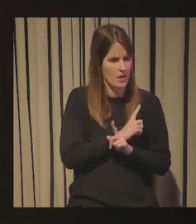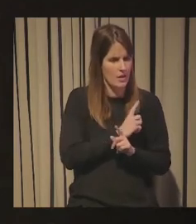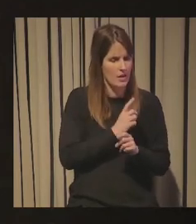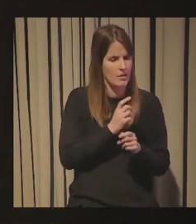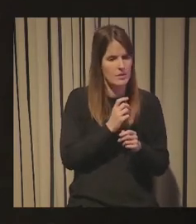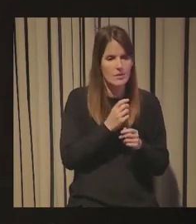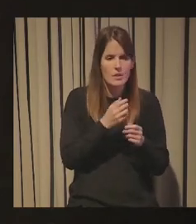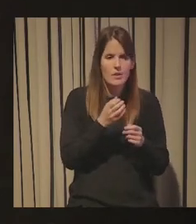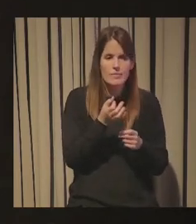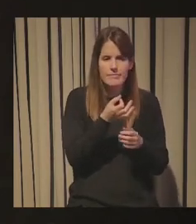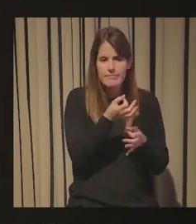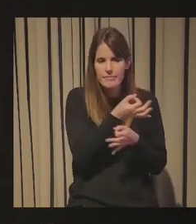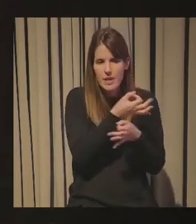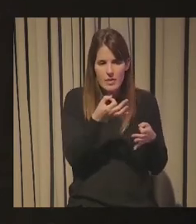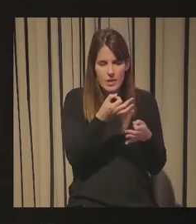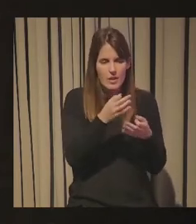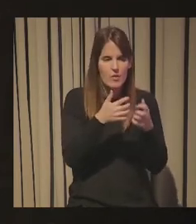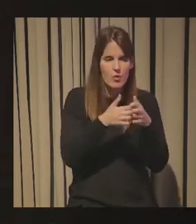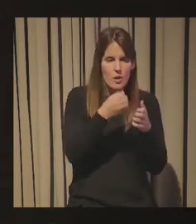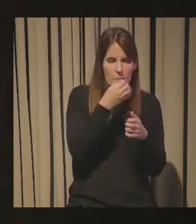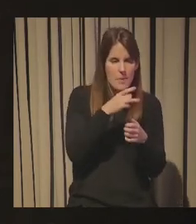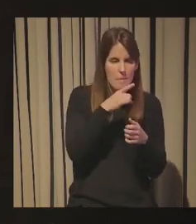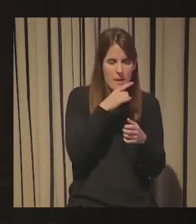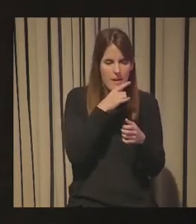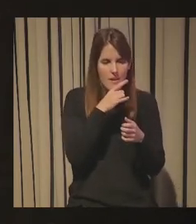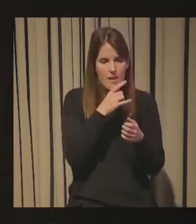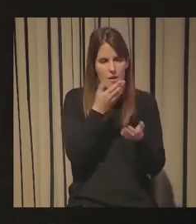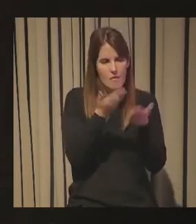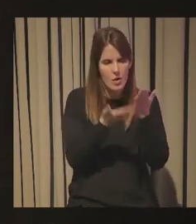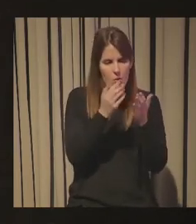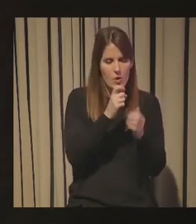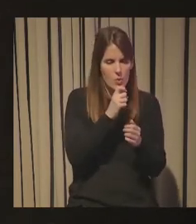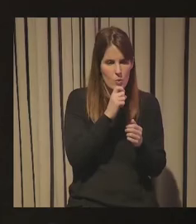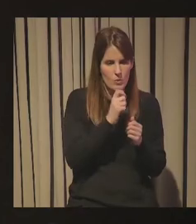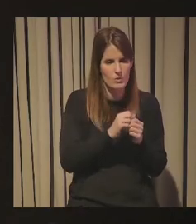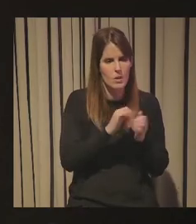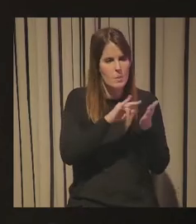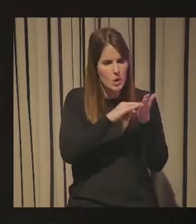decir cuáles son las que utilizáis? ¿metodologías? ¿software?